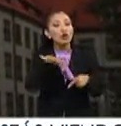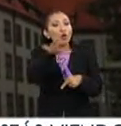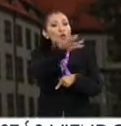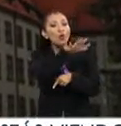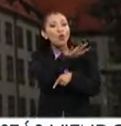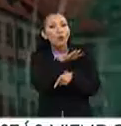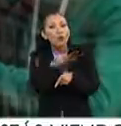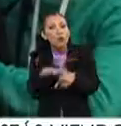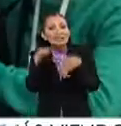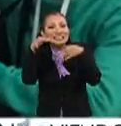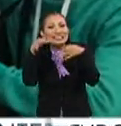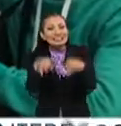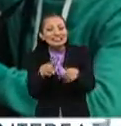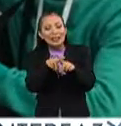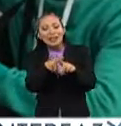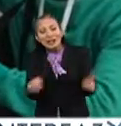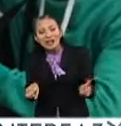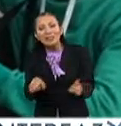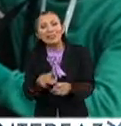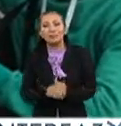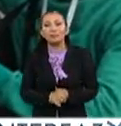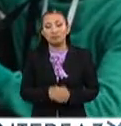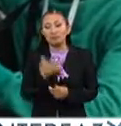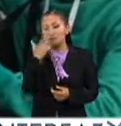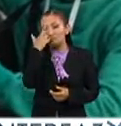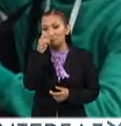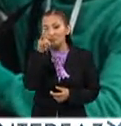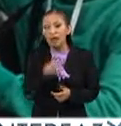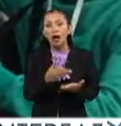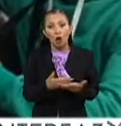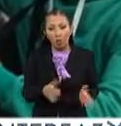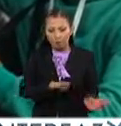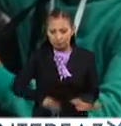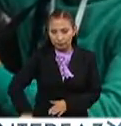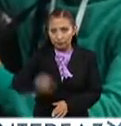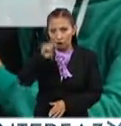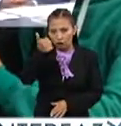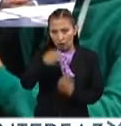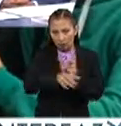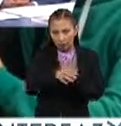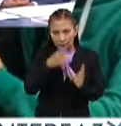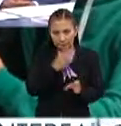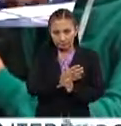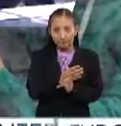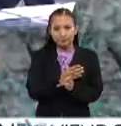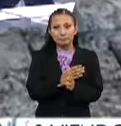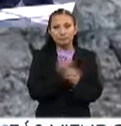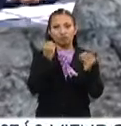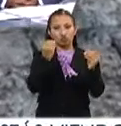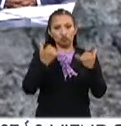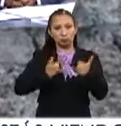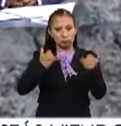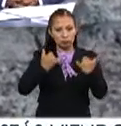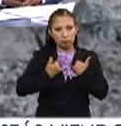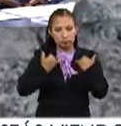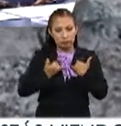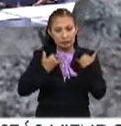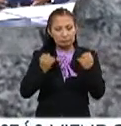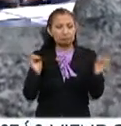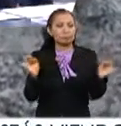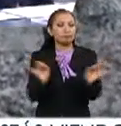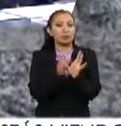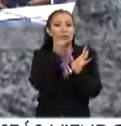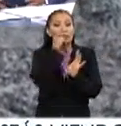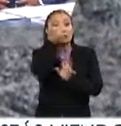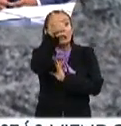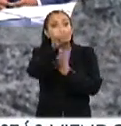lo que hacen diferente. Tienes toda la razón. Ahora bien, del otro lado de la moneda, muchos jóvenes de repente